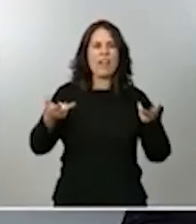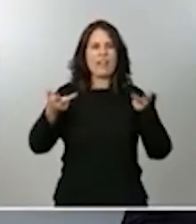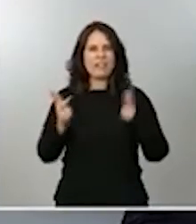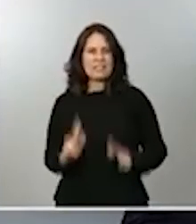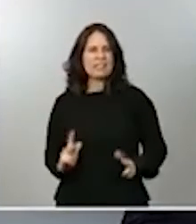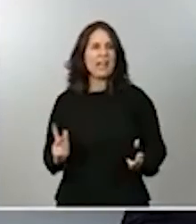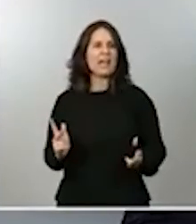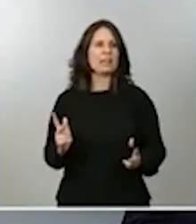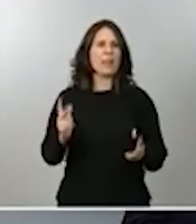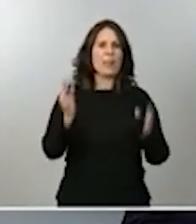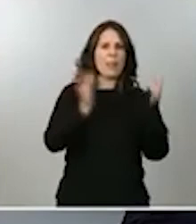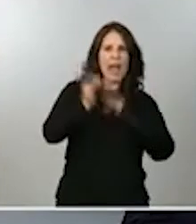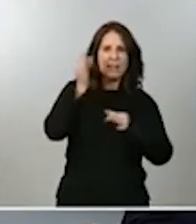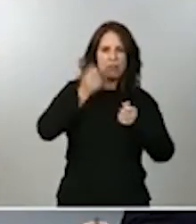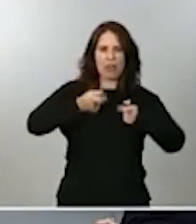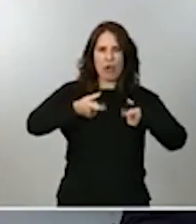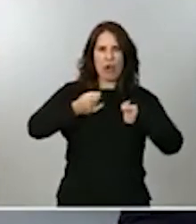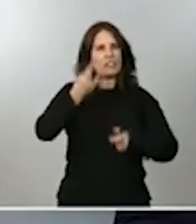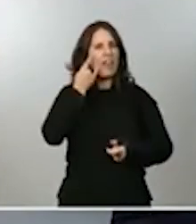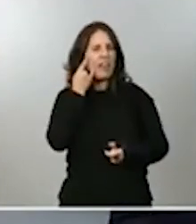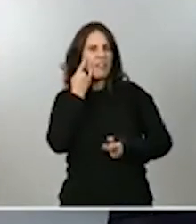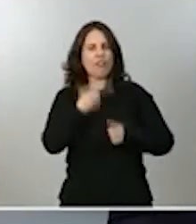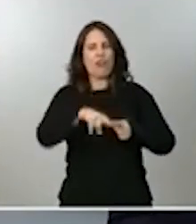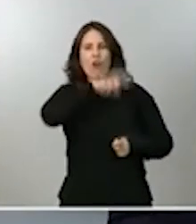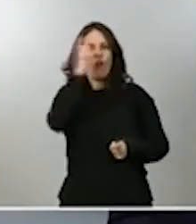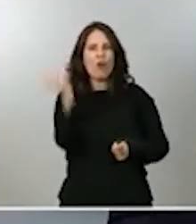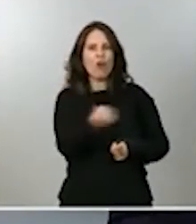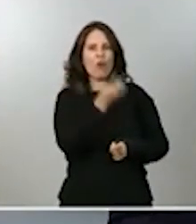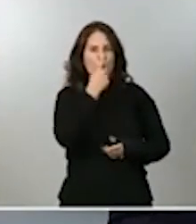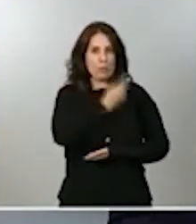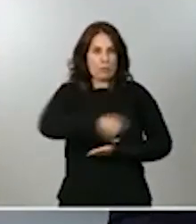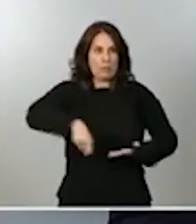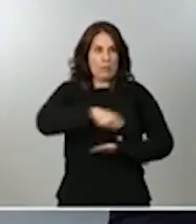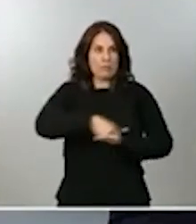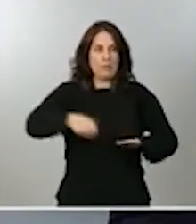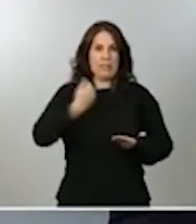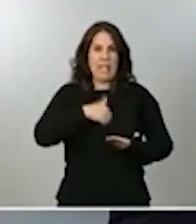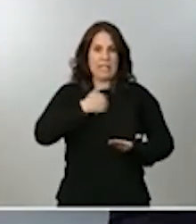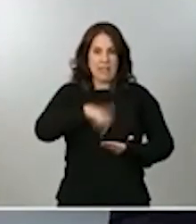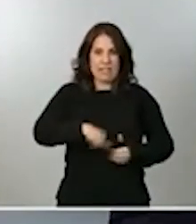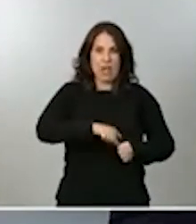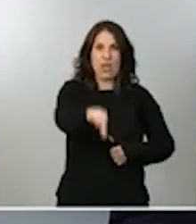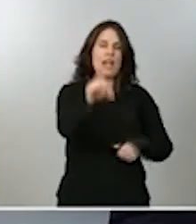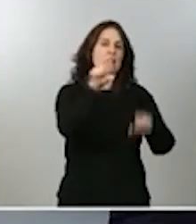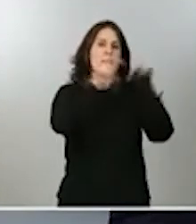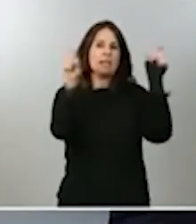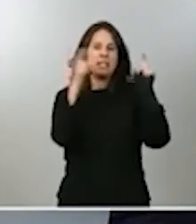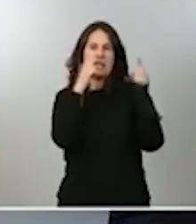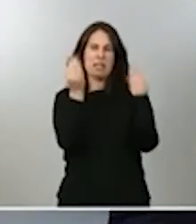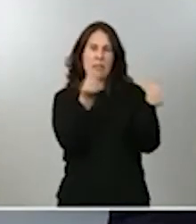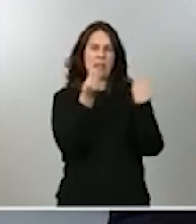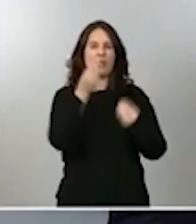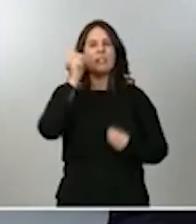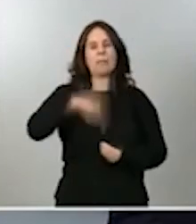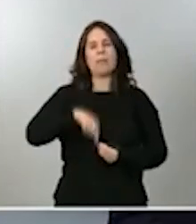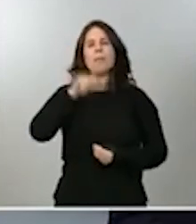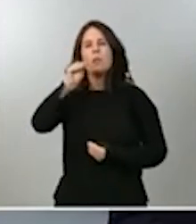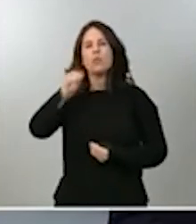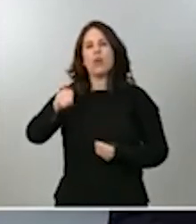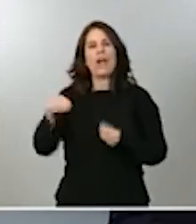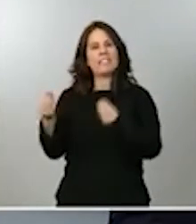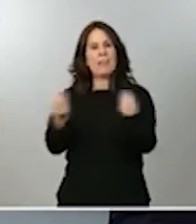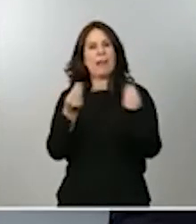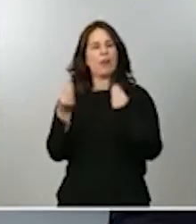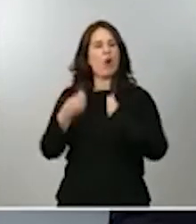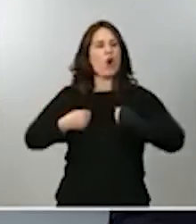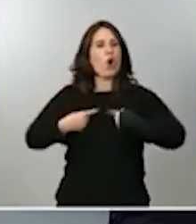línea de teléfono, todo esto que tienen que sufragar desde hoy ya las empresas si tienen alguna estimación y si tienen también estimación del coste que supondría